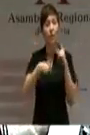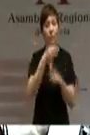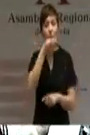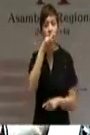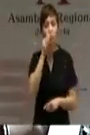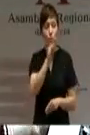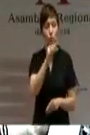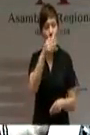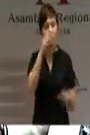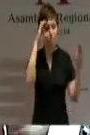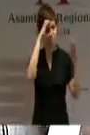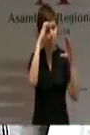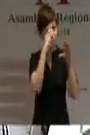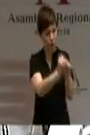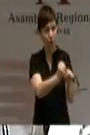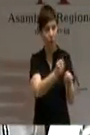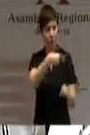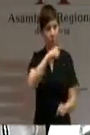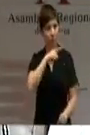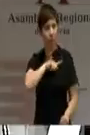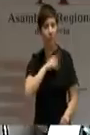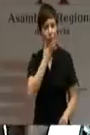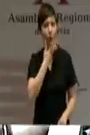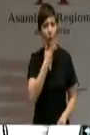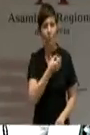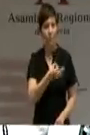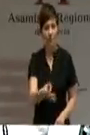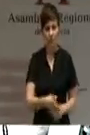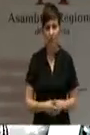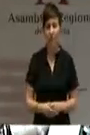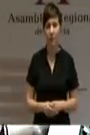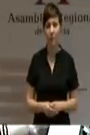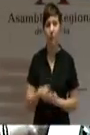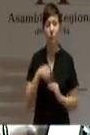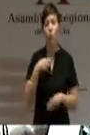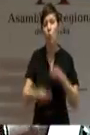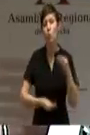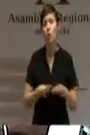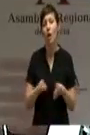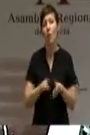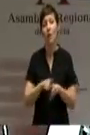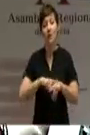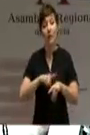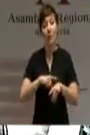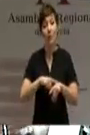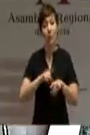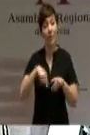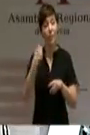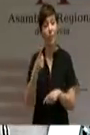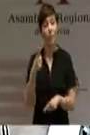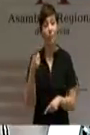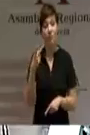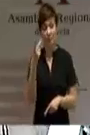Garre. Sabe usted, me conoce, que utilizaré mi tiempo, mi segunda intervención,